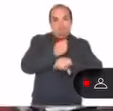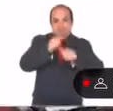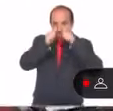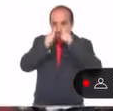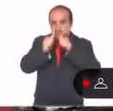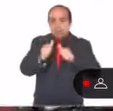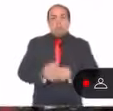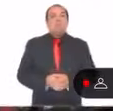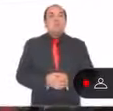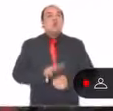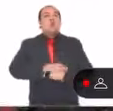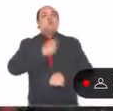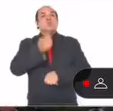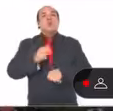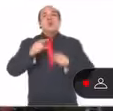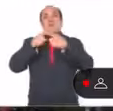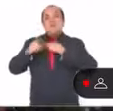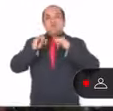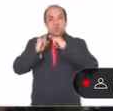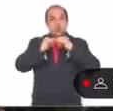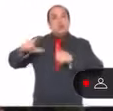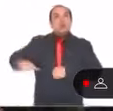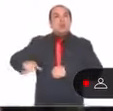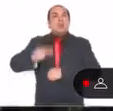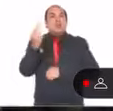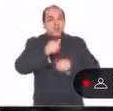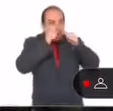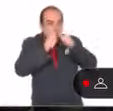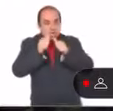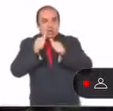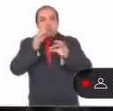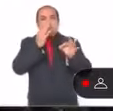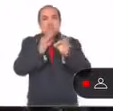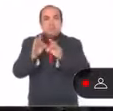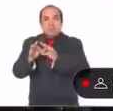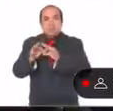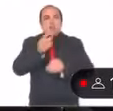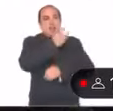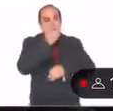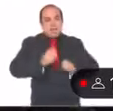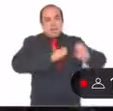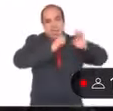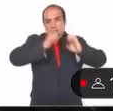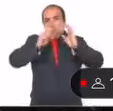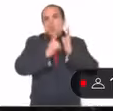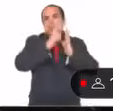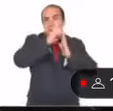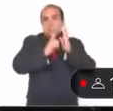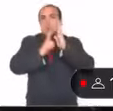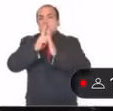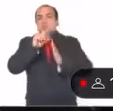instituciones públicas deben atender estratégicamente a las unidades habitacionales y